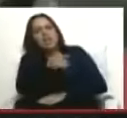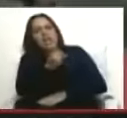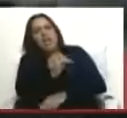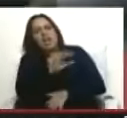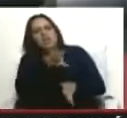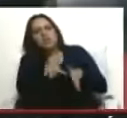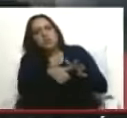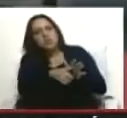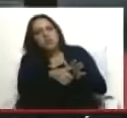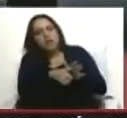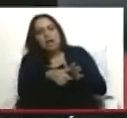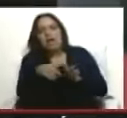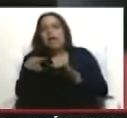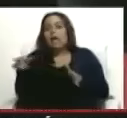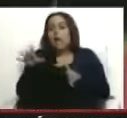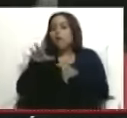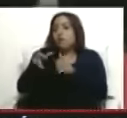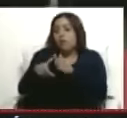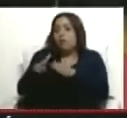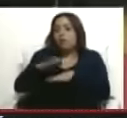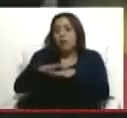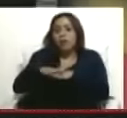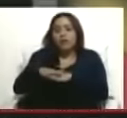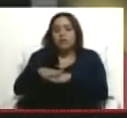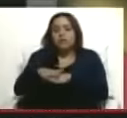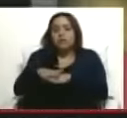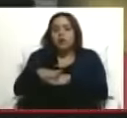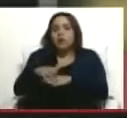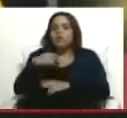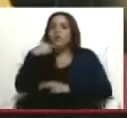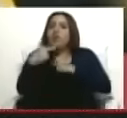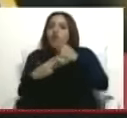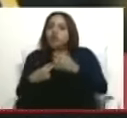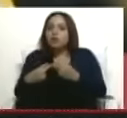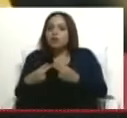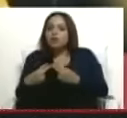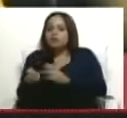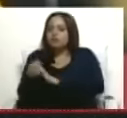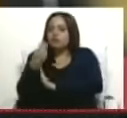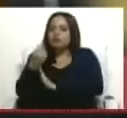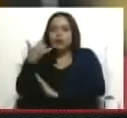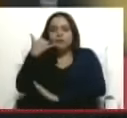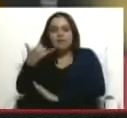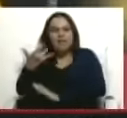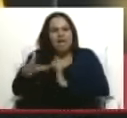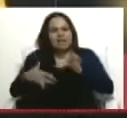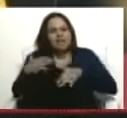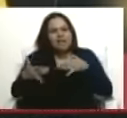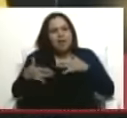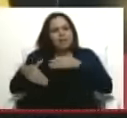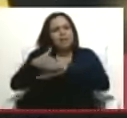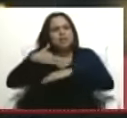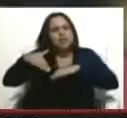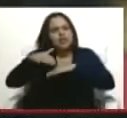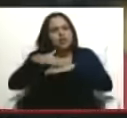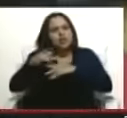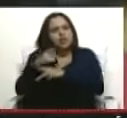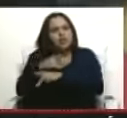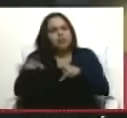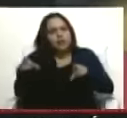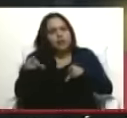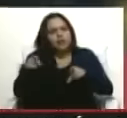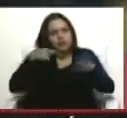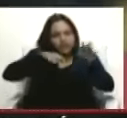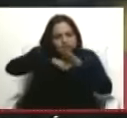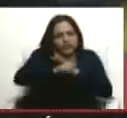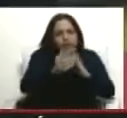Corrupto porque, según los audios que me fueron entregados en una actividad que se llama el Ministerio Público, va